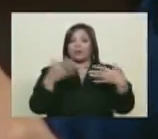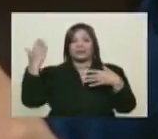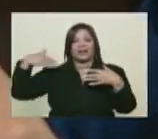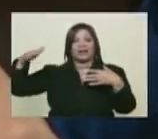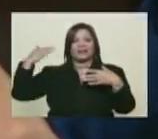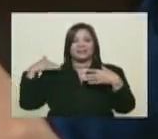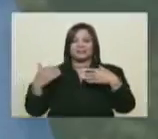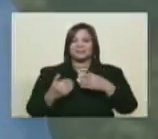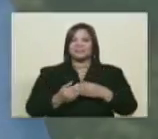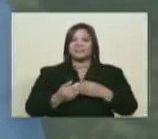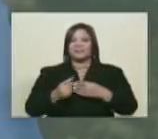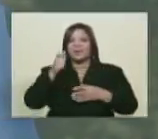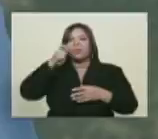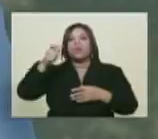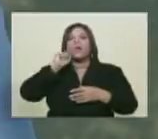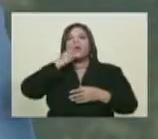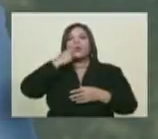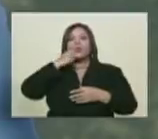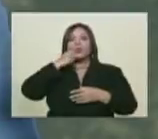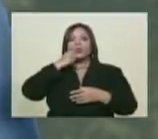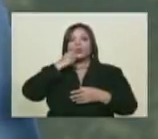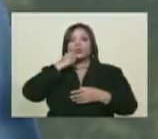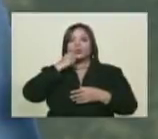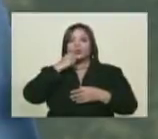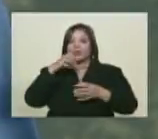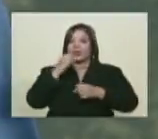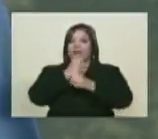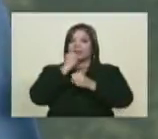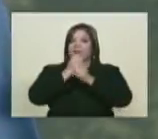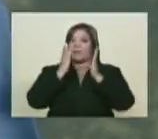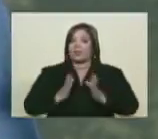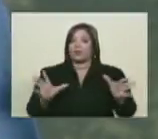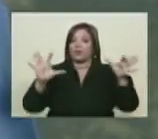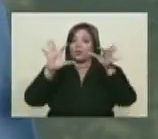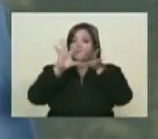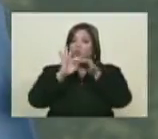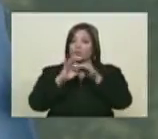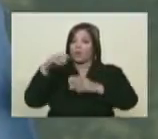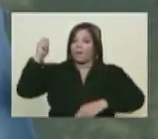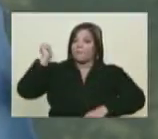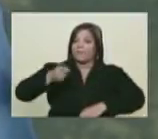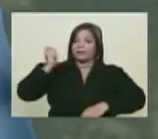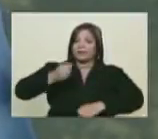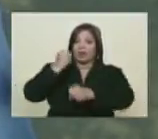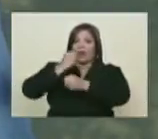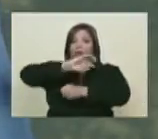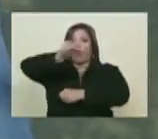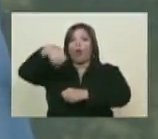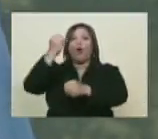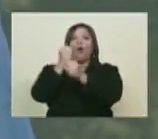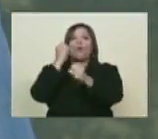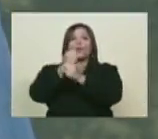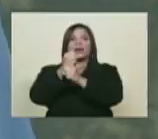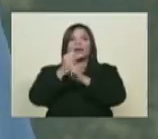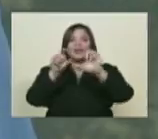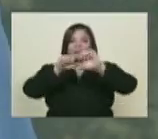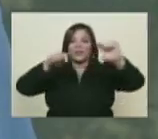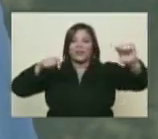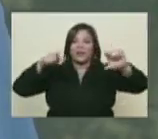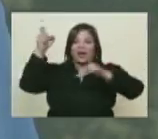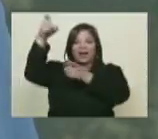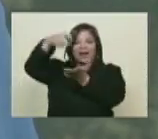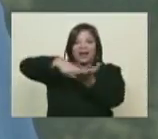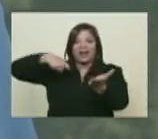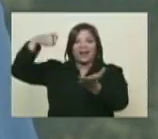del pueblo ruso y del proletariado. Es la unión del martillo del obrero con la hoja del campesino.